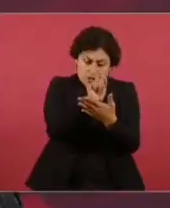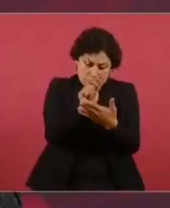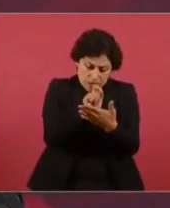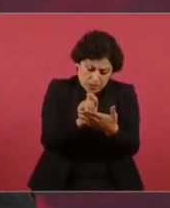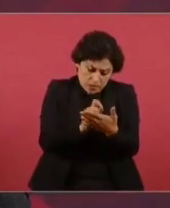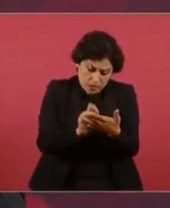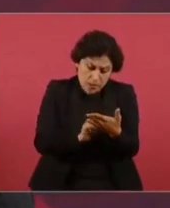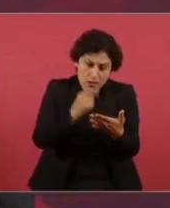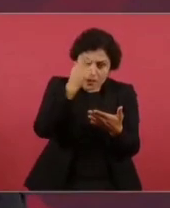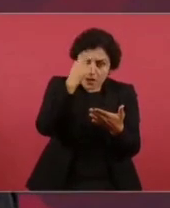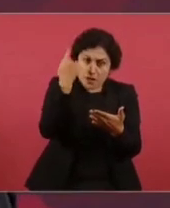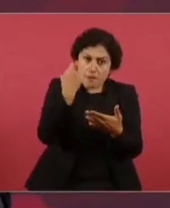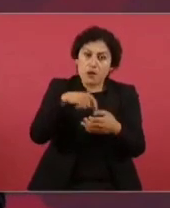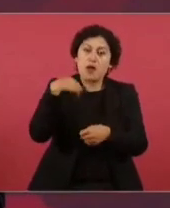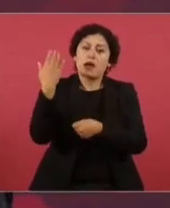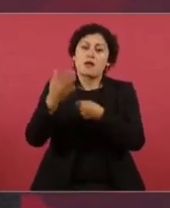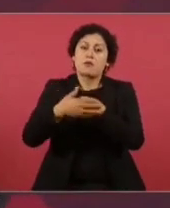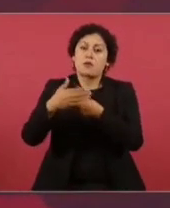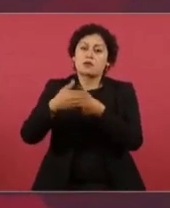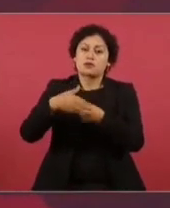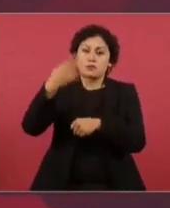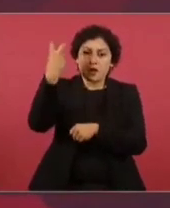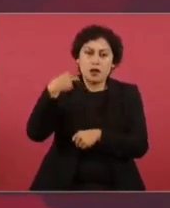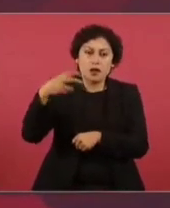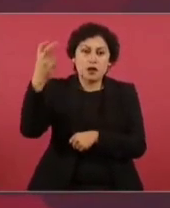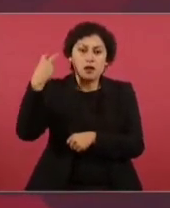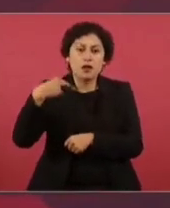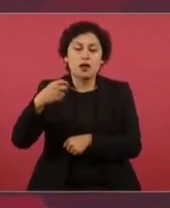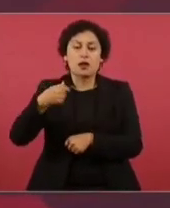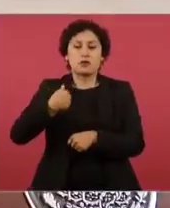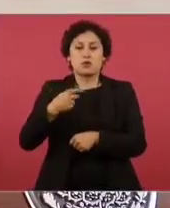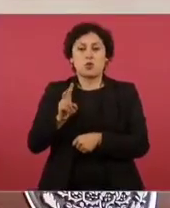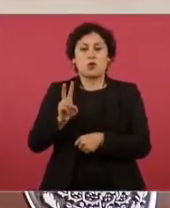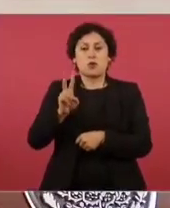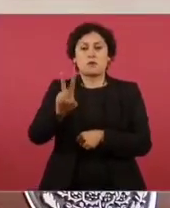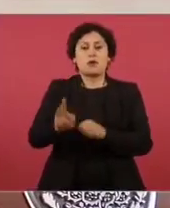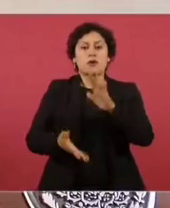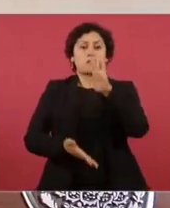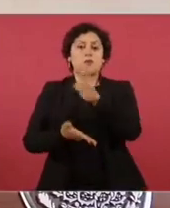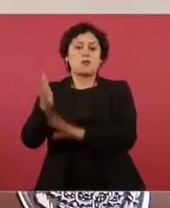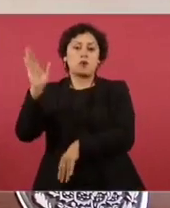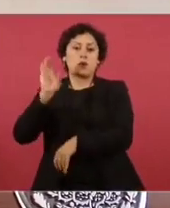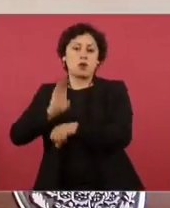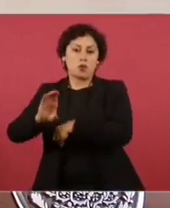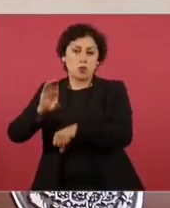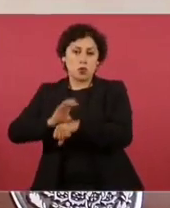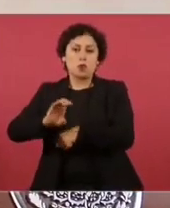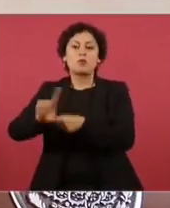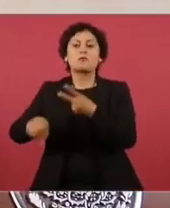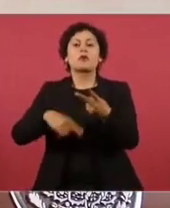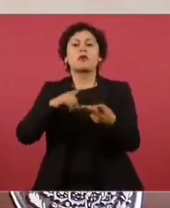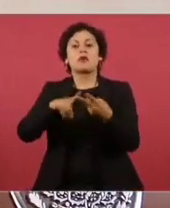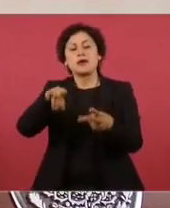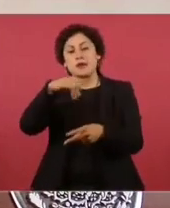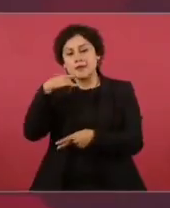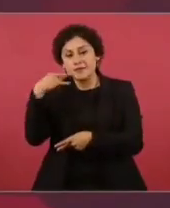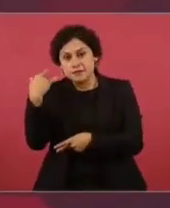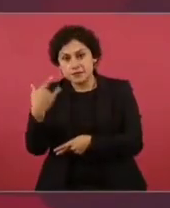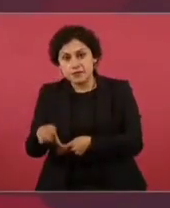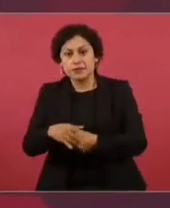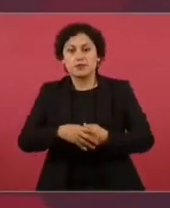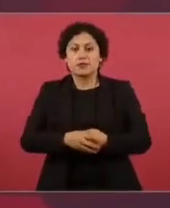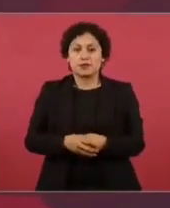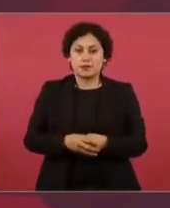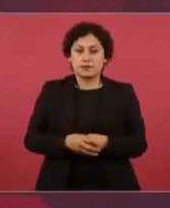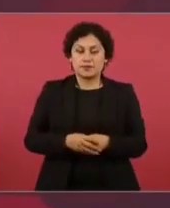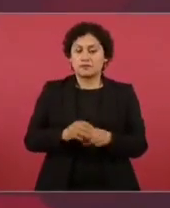porque voy a salir el viernes a Colombia y vamos a Chile, bueno,